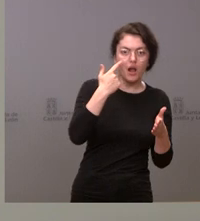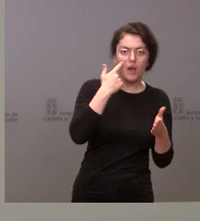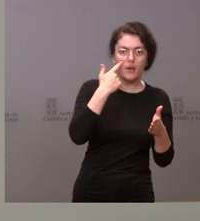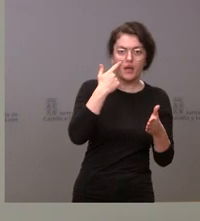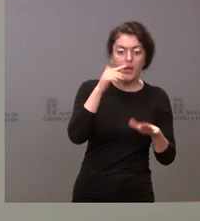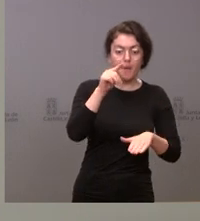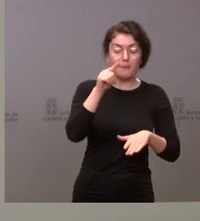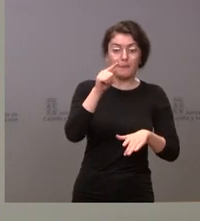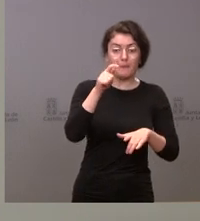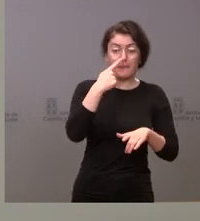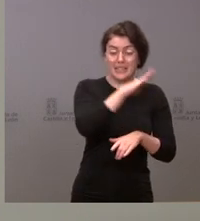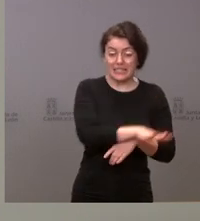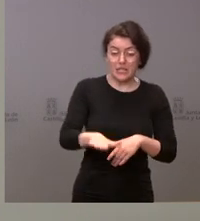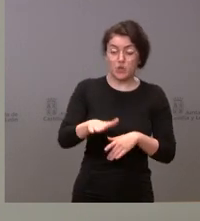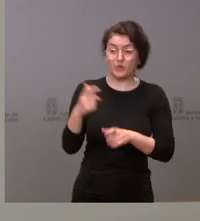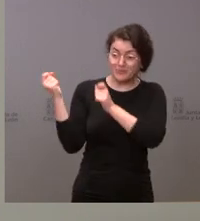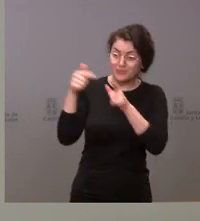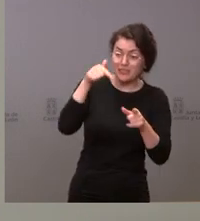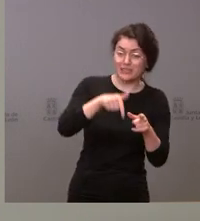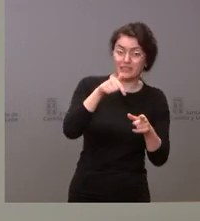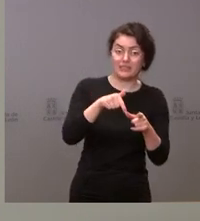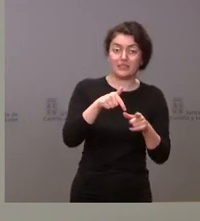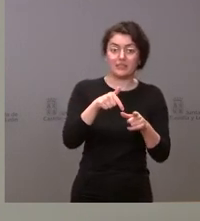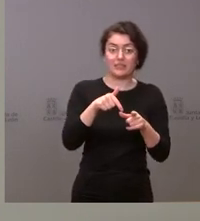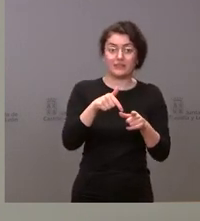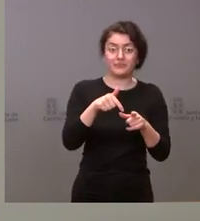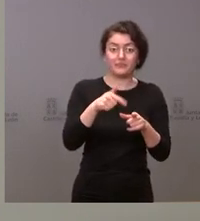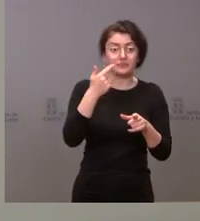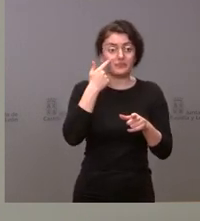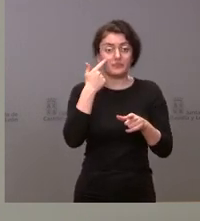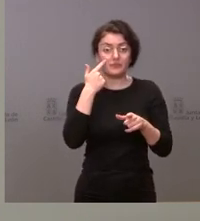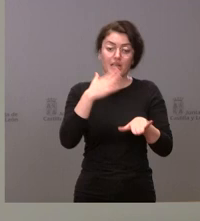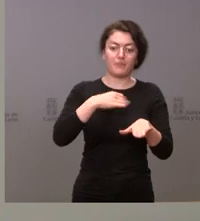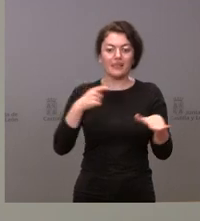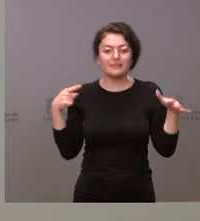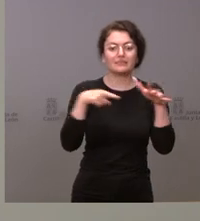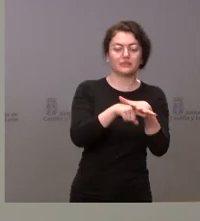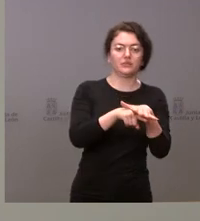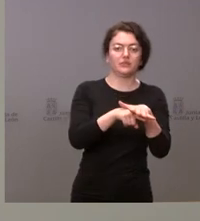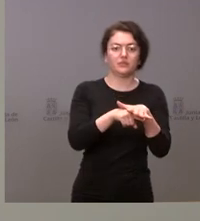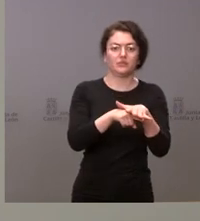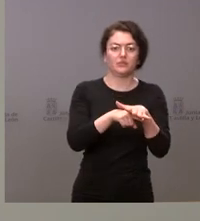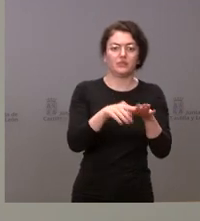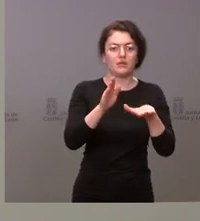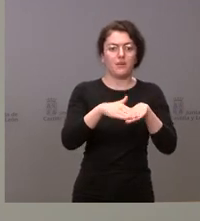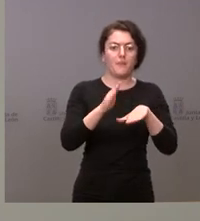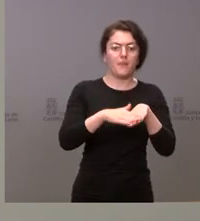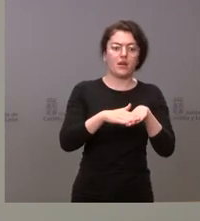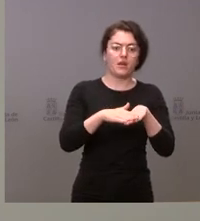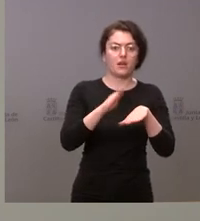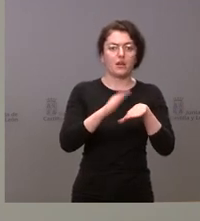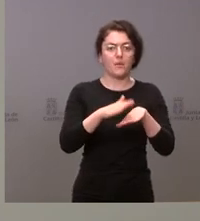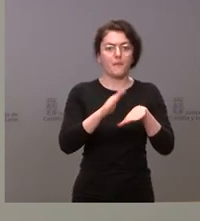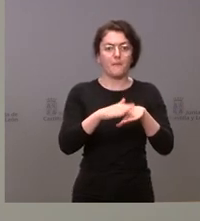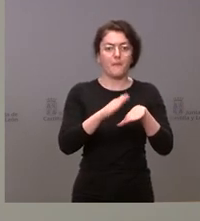tierra procedente de Ucrania, incluso aunque vengan con sus padres y, por tanto, no estén en el sistema de protección, pues pueden integrarse en función del